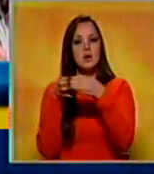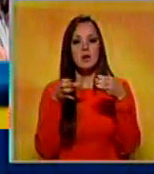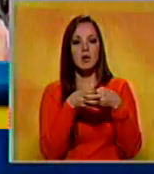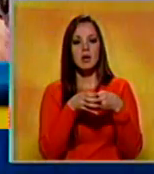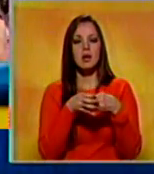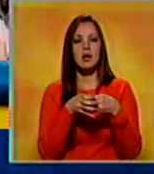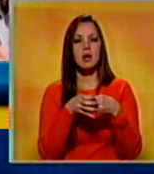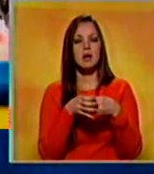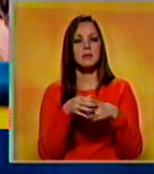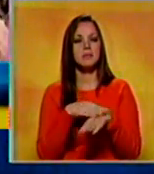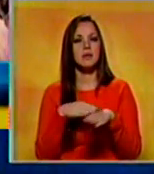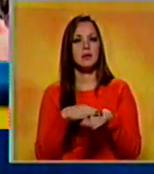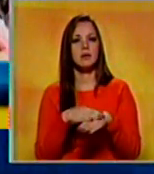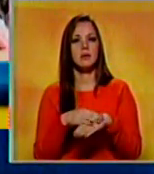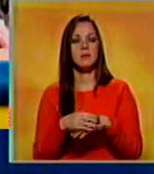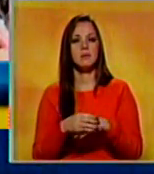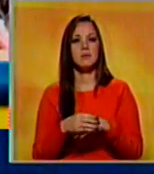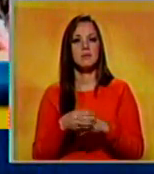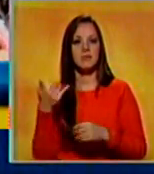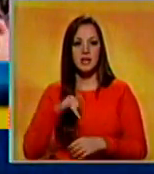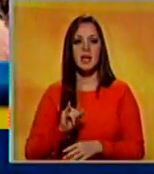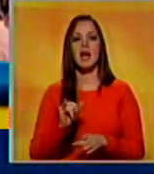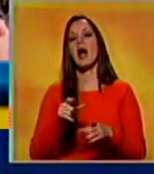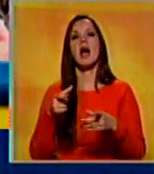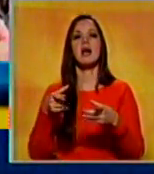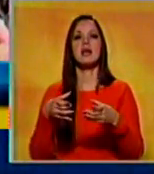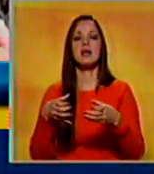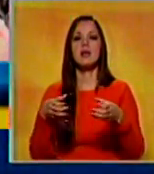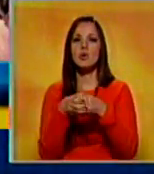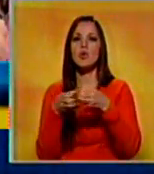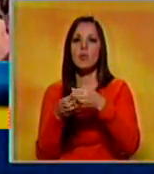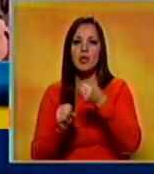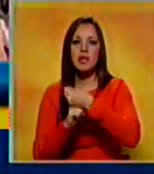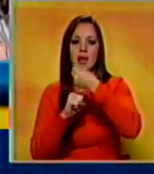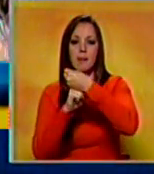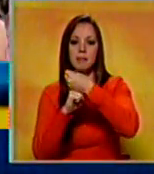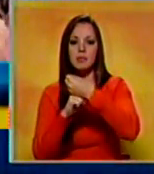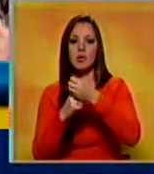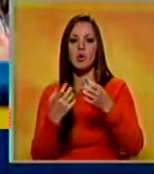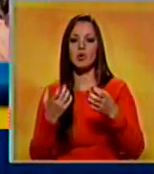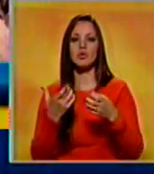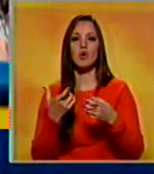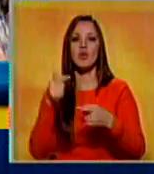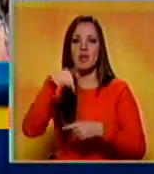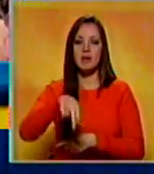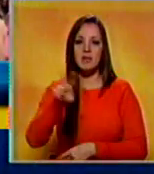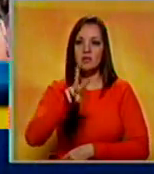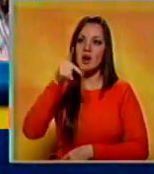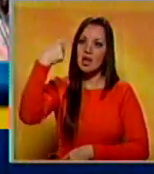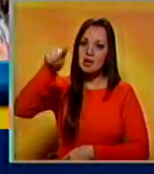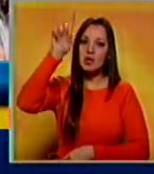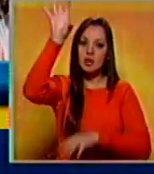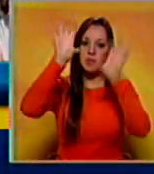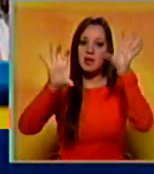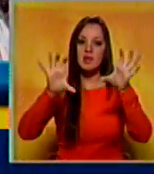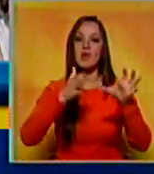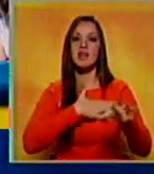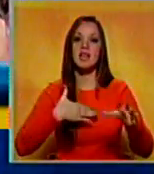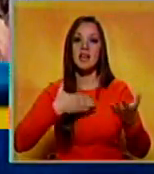nacionales y extranjeras que buscan desestabilizar económicamente al país.